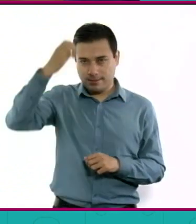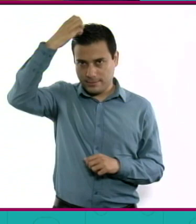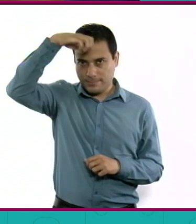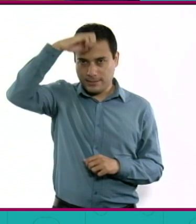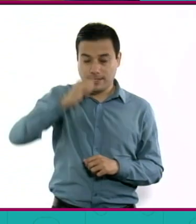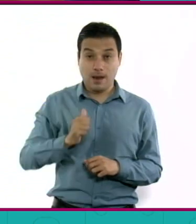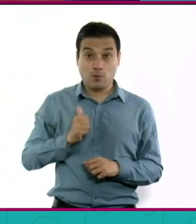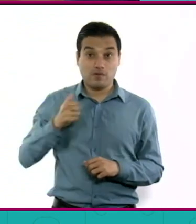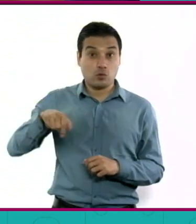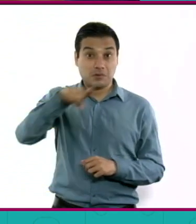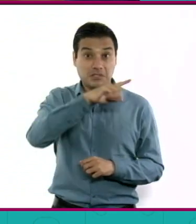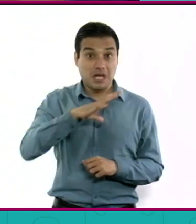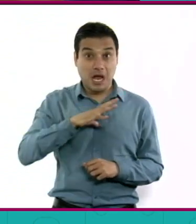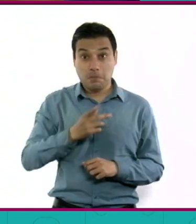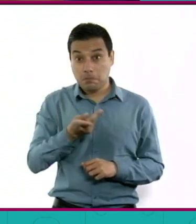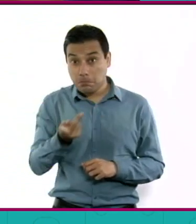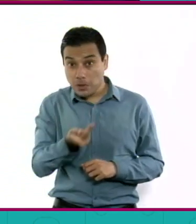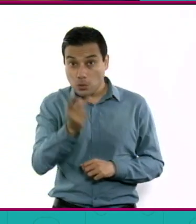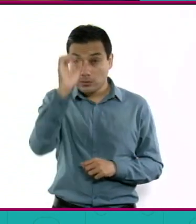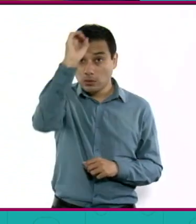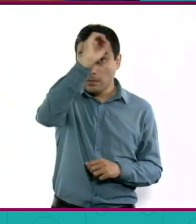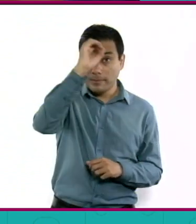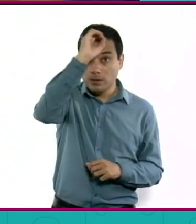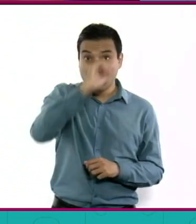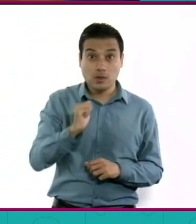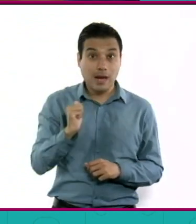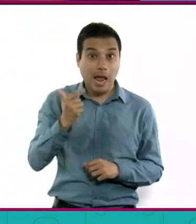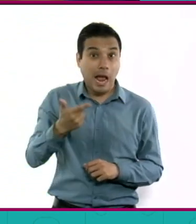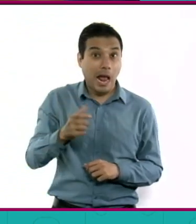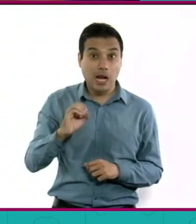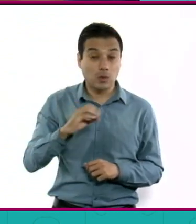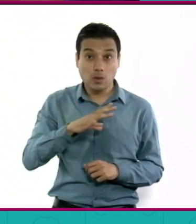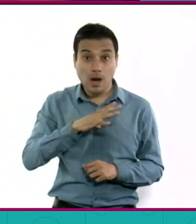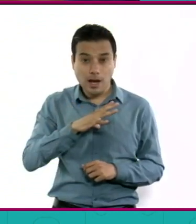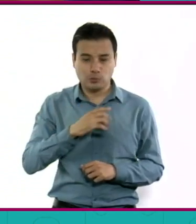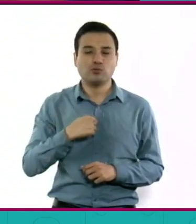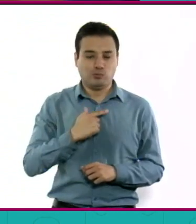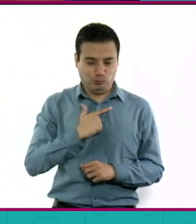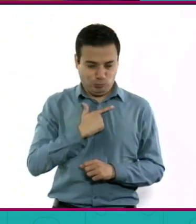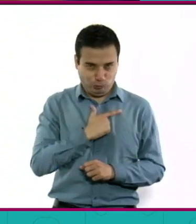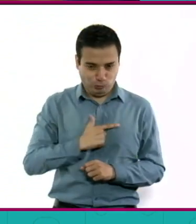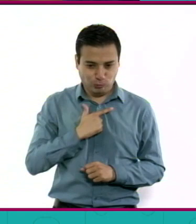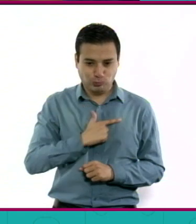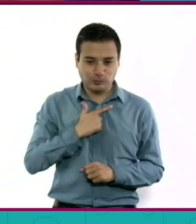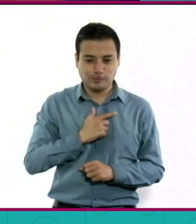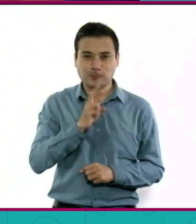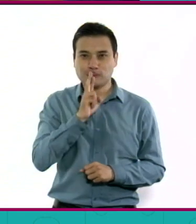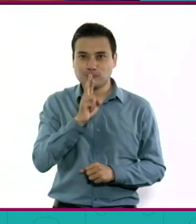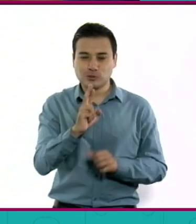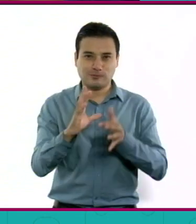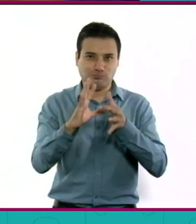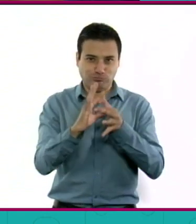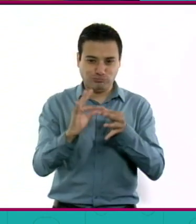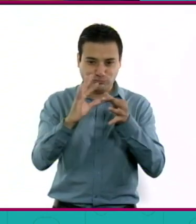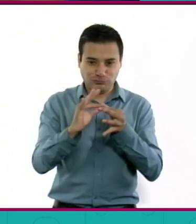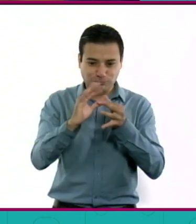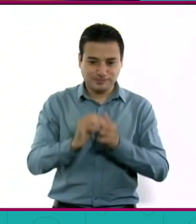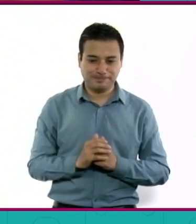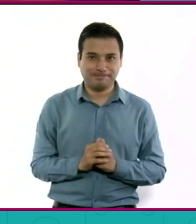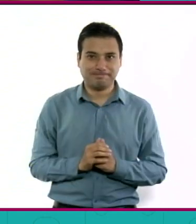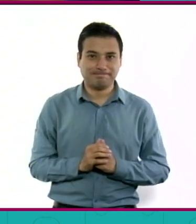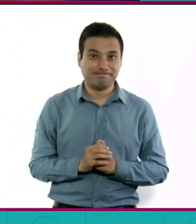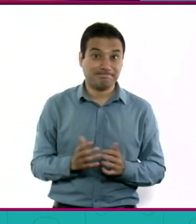no sé si tienen preguntas o algún comentario, yo con muchísimo gusto compartiré mi experiencia y buscaremos